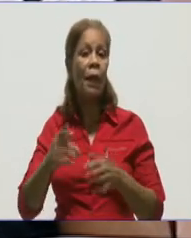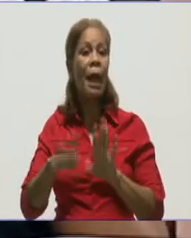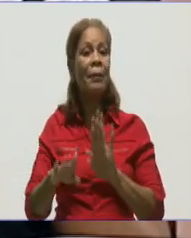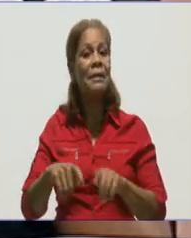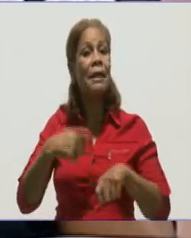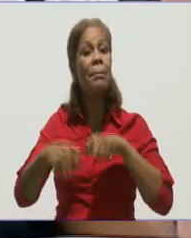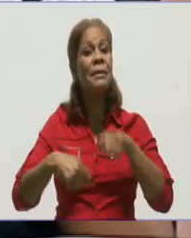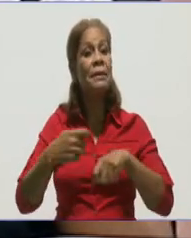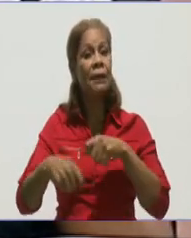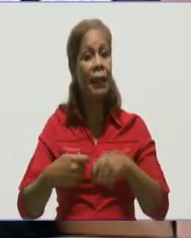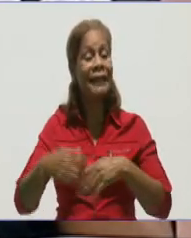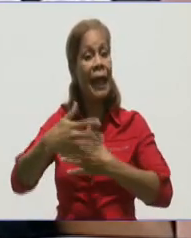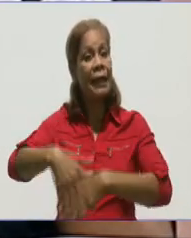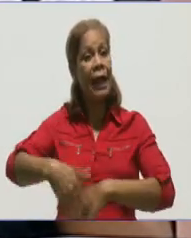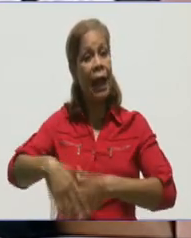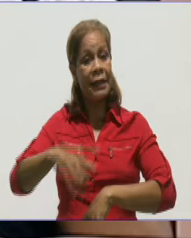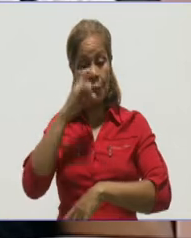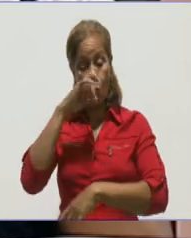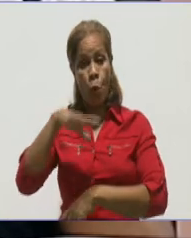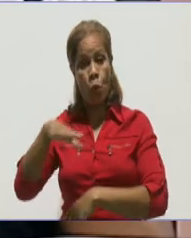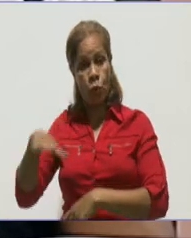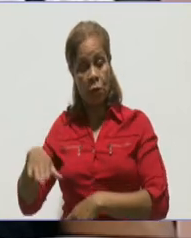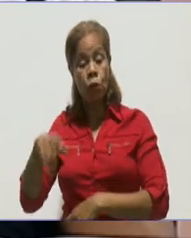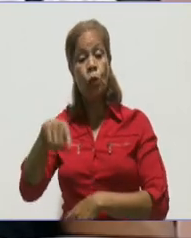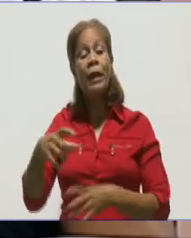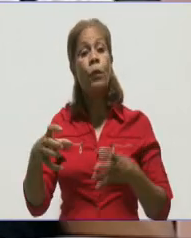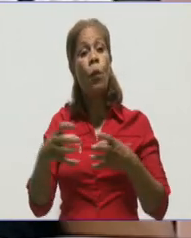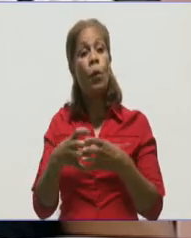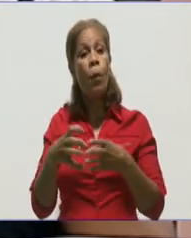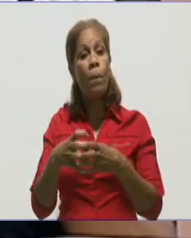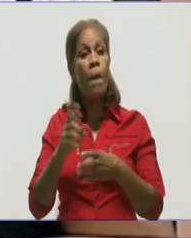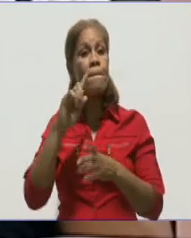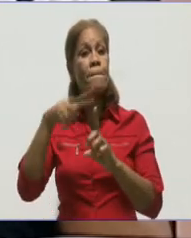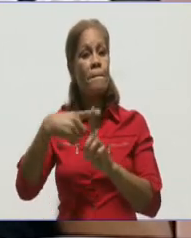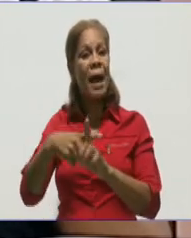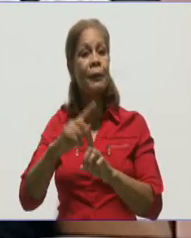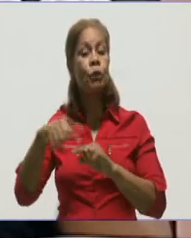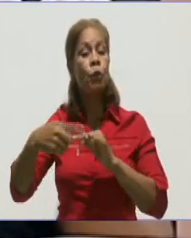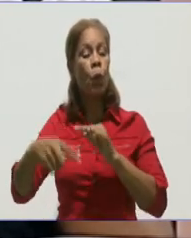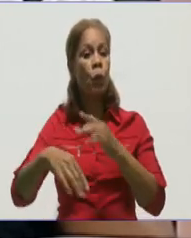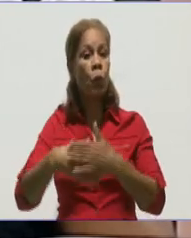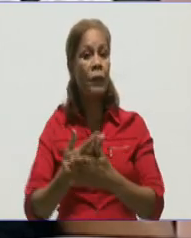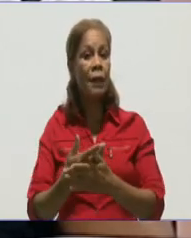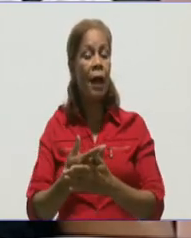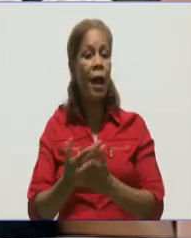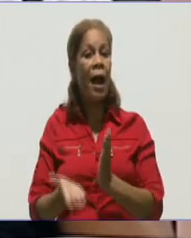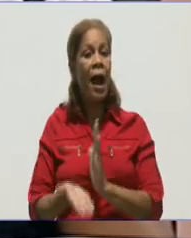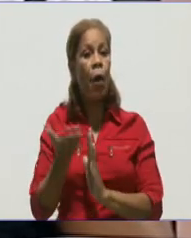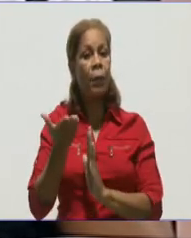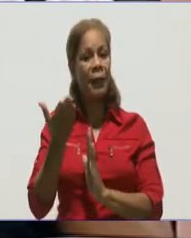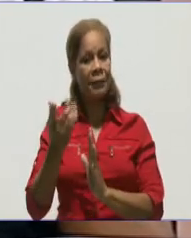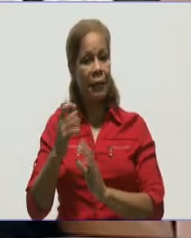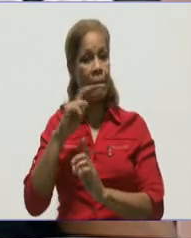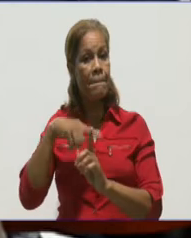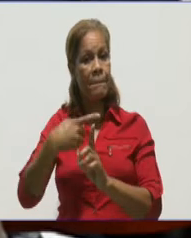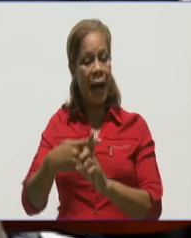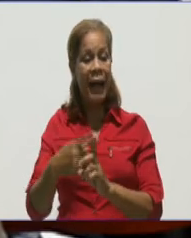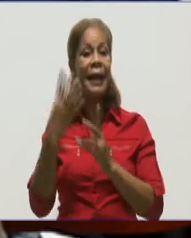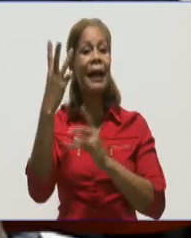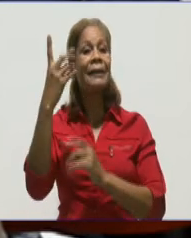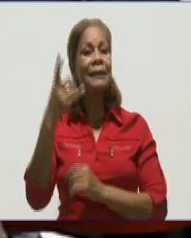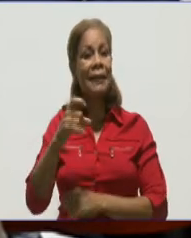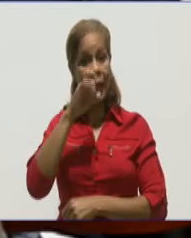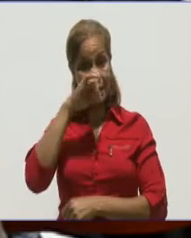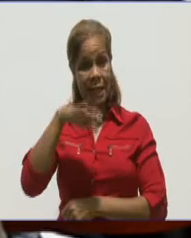sensibles. Sí, es un grupo vulnerable. Un grupo vulnerable. Y lo decía el doctor Durán, la cantidad de niños